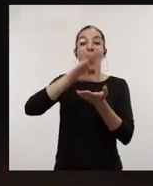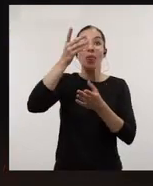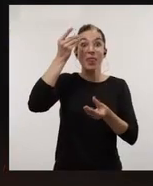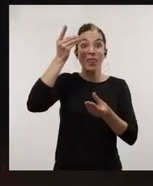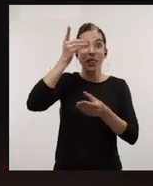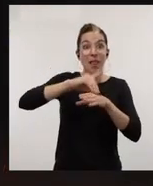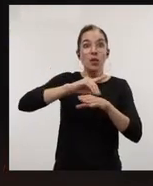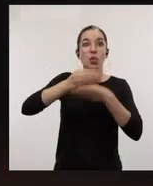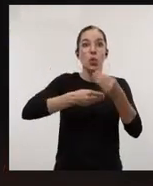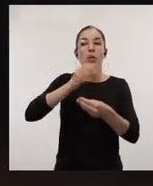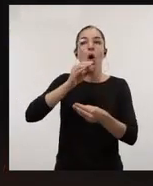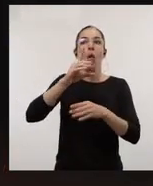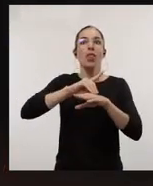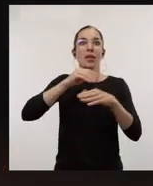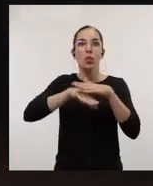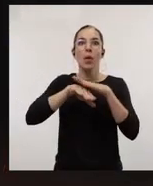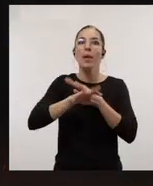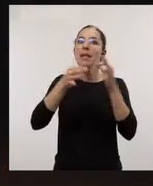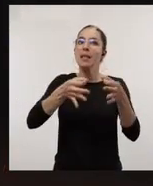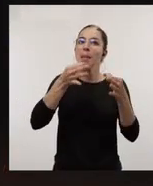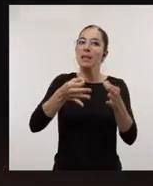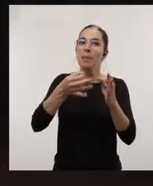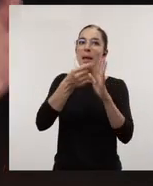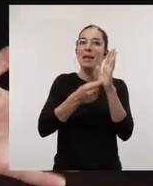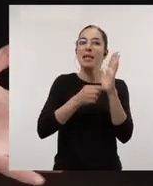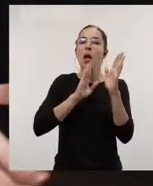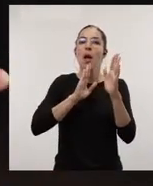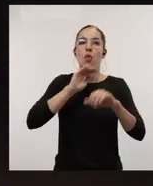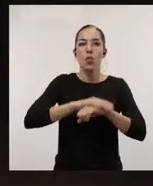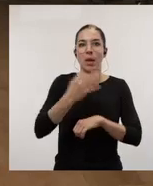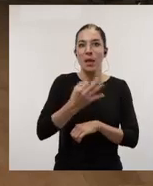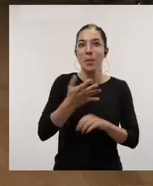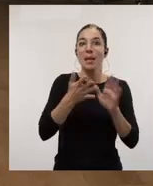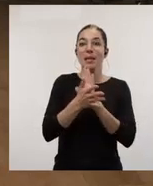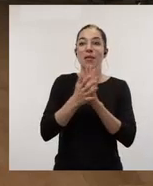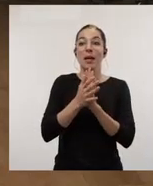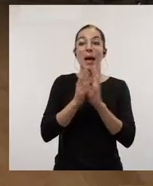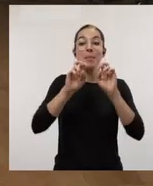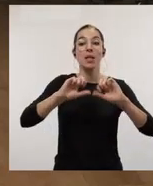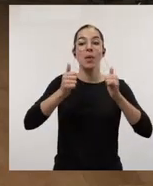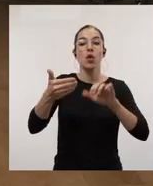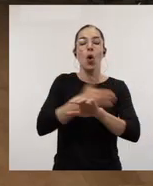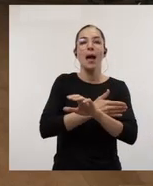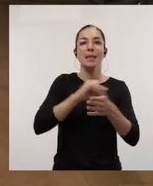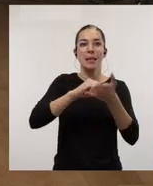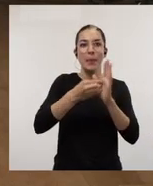datos. Por eso es esencial elaborar un buen plan de gestión de datos antes del comienzo de la investigación. Y todo este